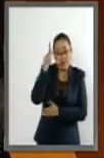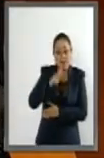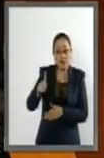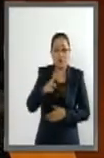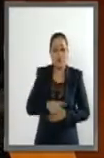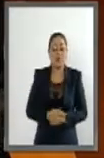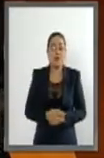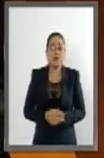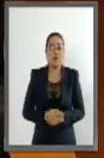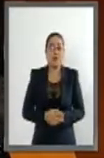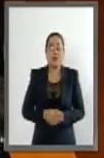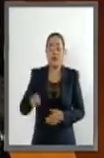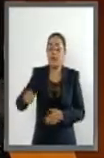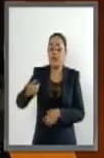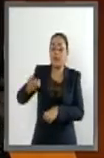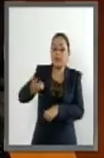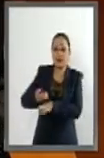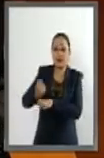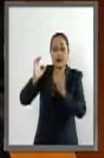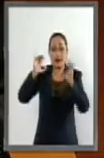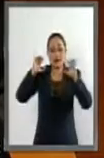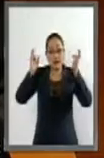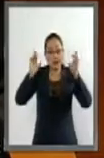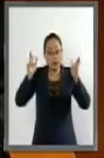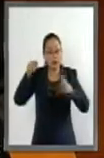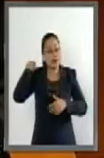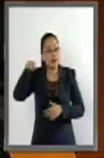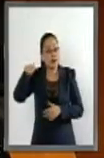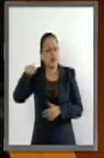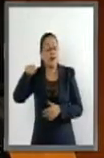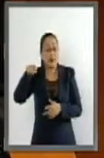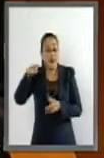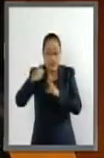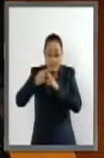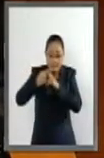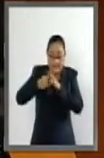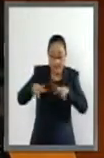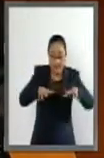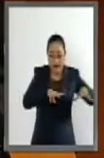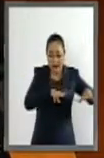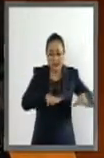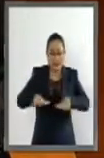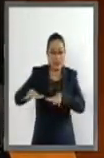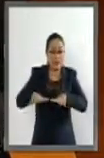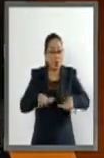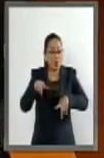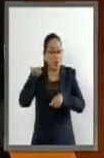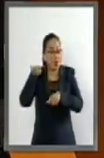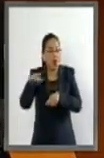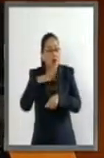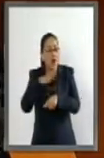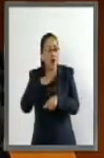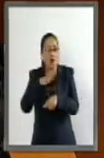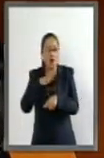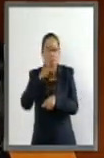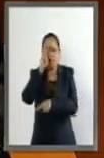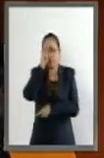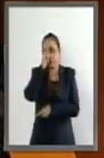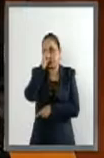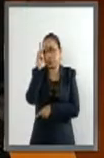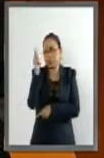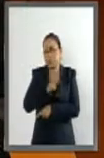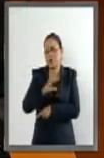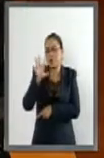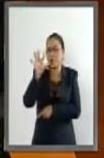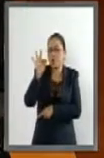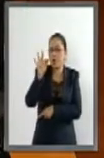En el estado de Chiapas, donde se originó el sismo, se han registrado daños a más de 40